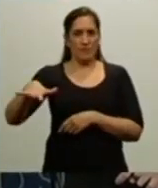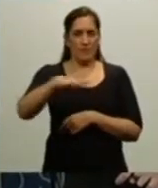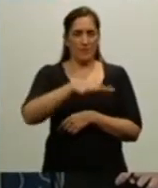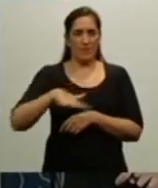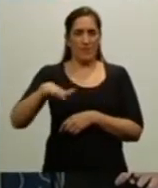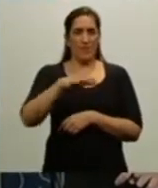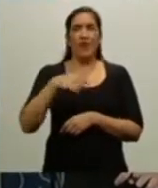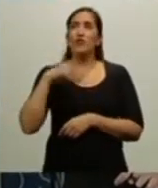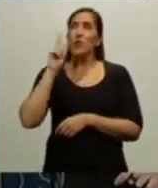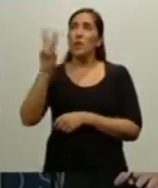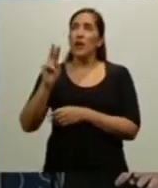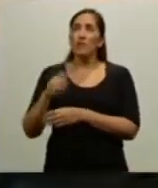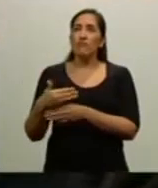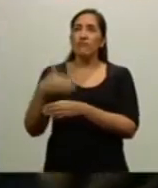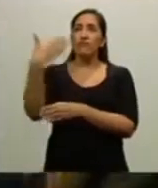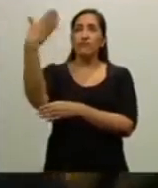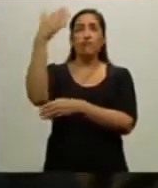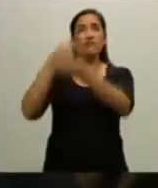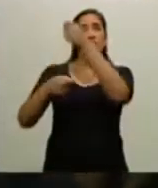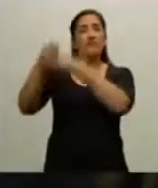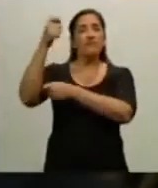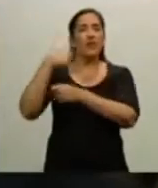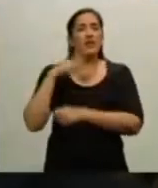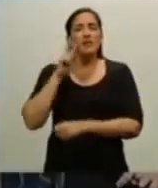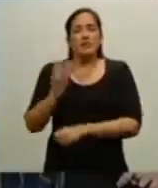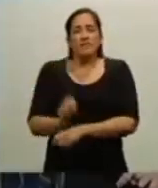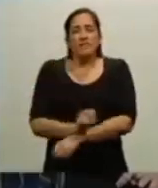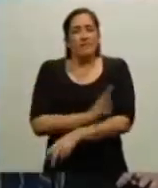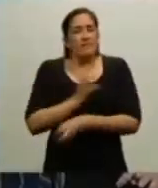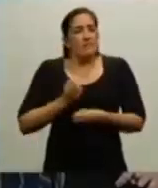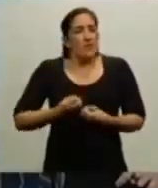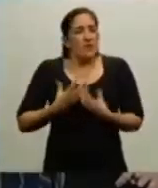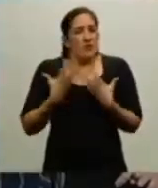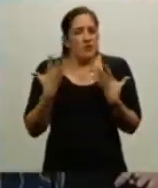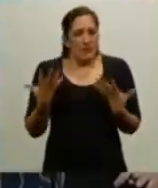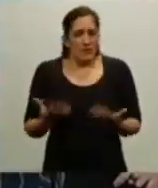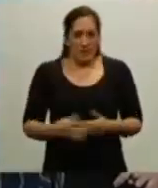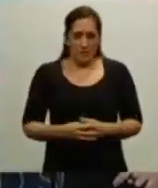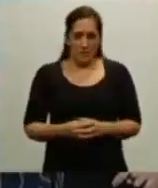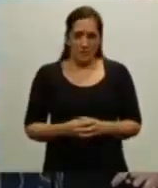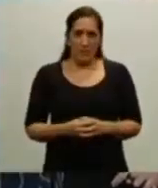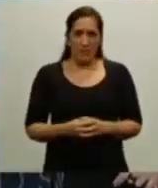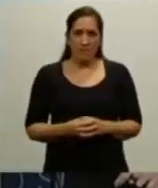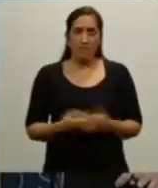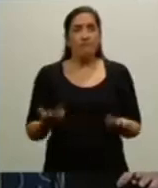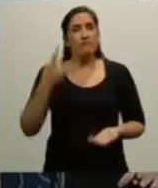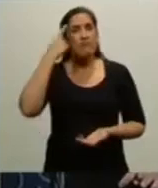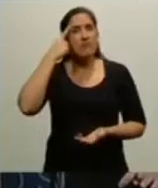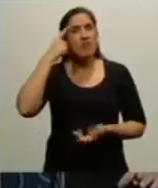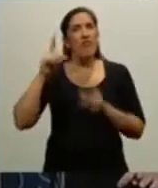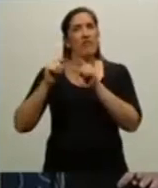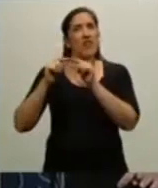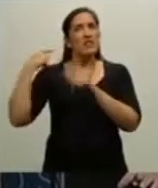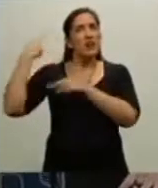sentí una gran emoción, no solamente por lo que la fecha significa,